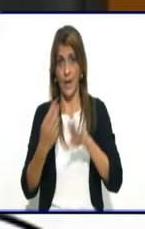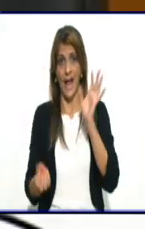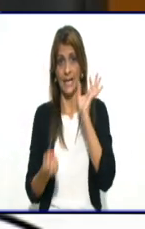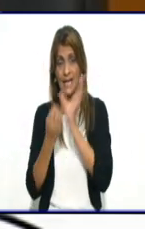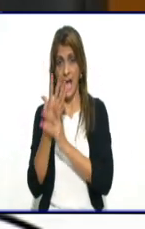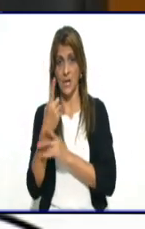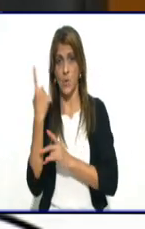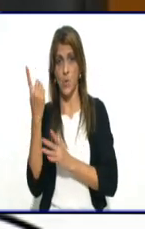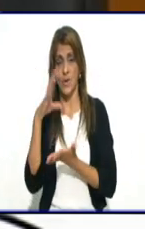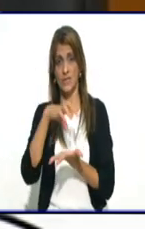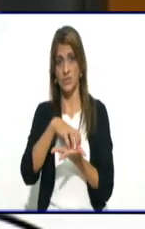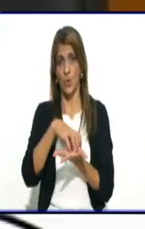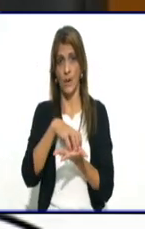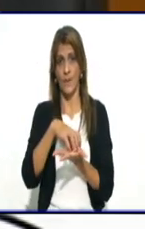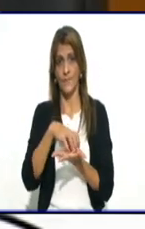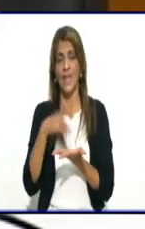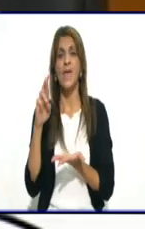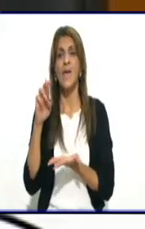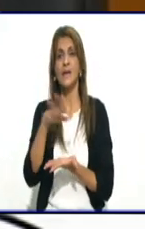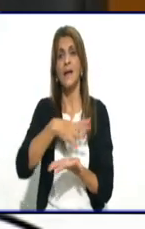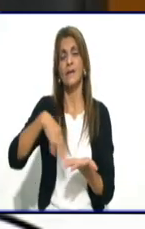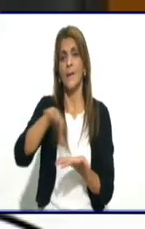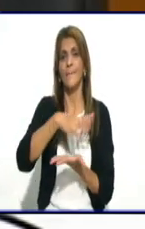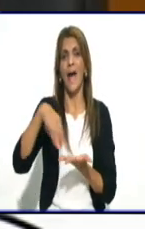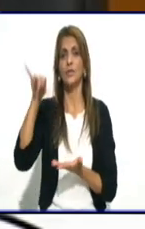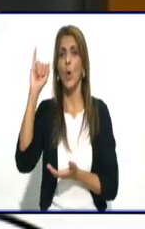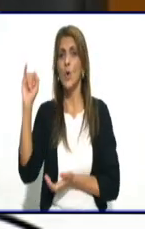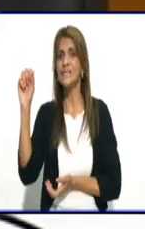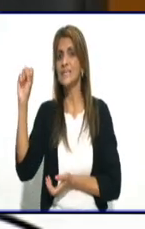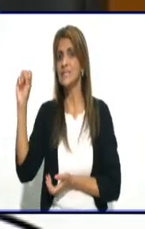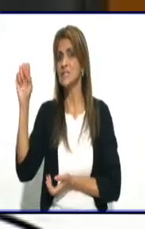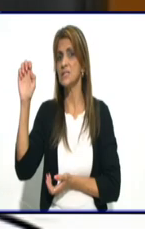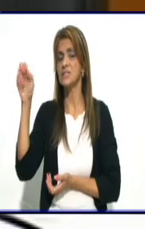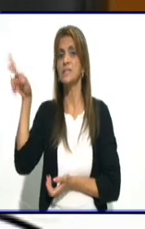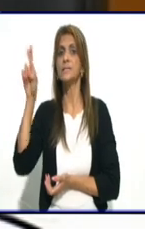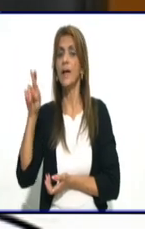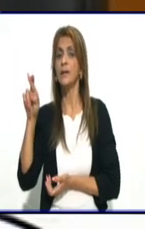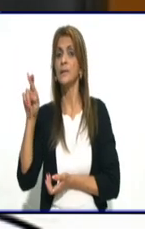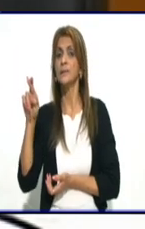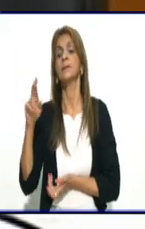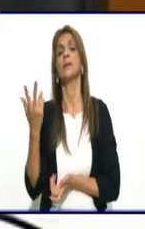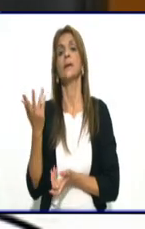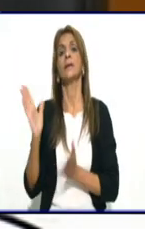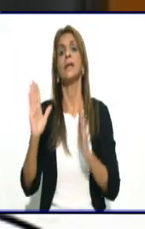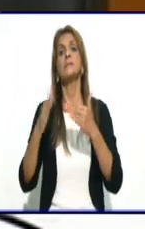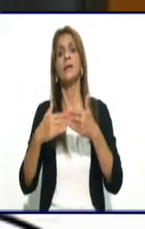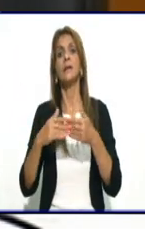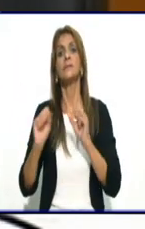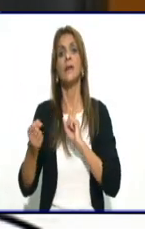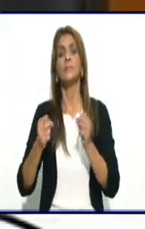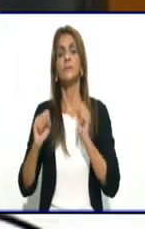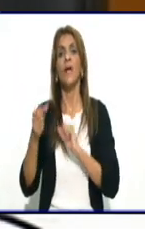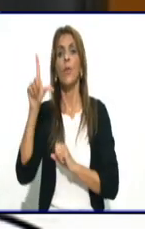de confinamiento en el reparto ICER, que va, el cierre está limitado por las calles Lora,